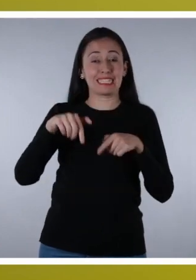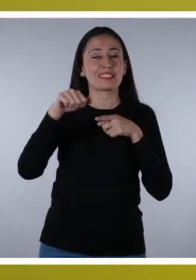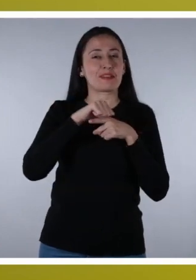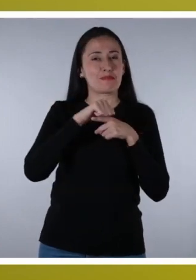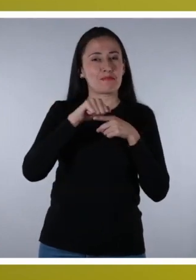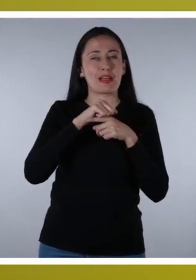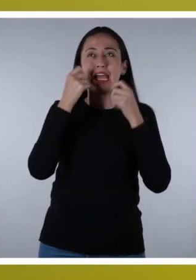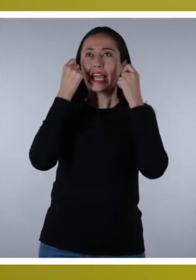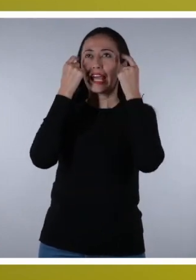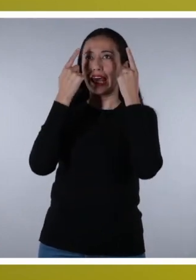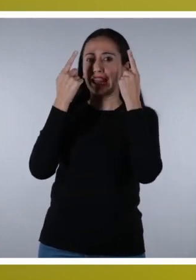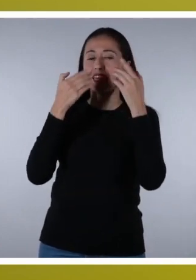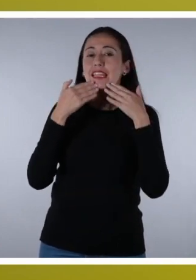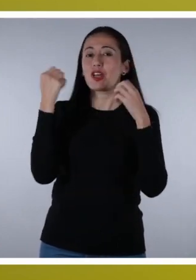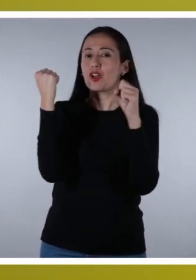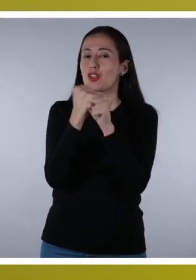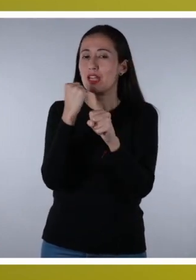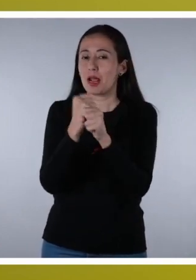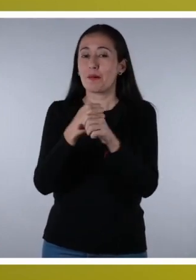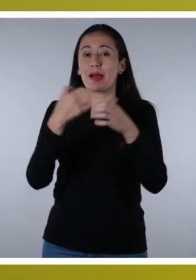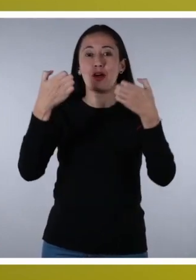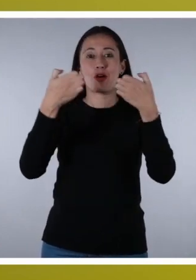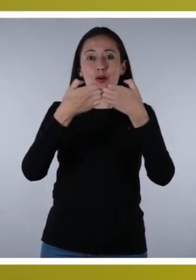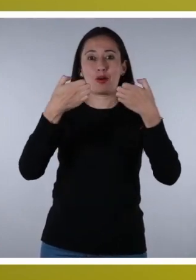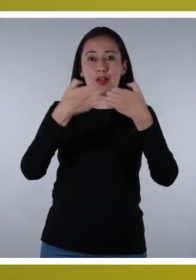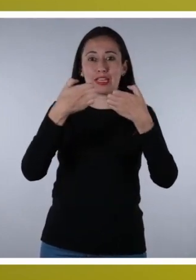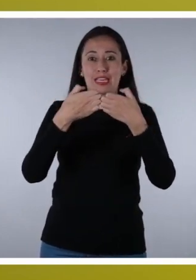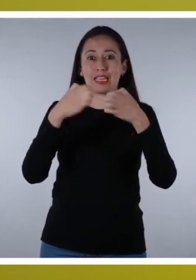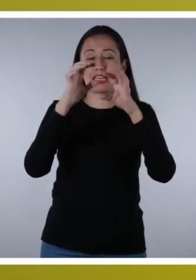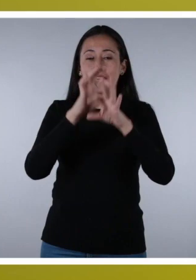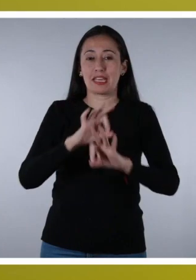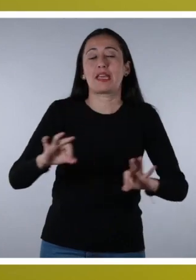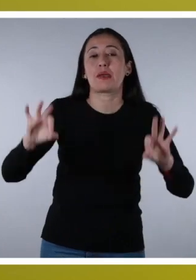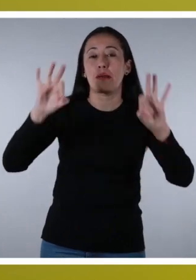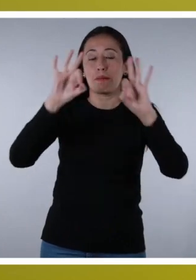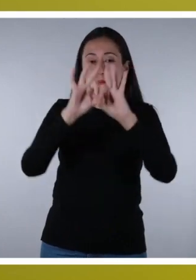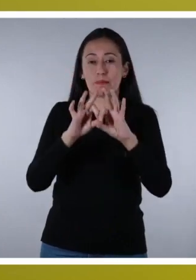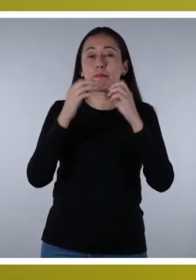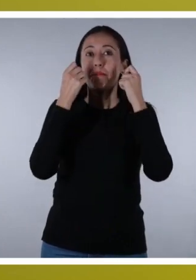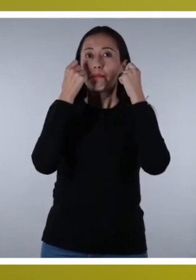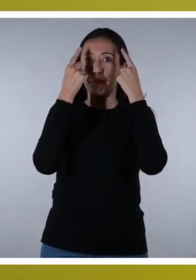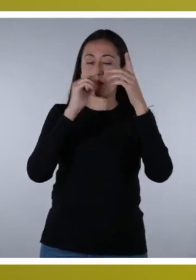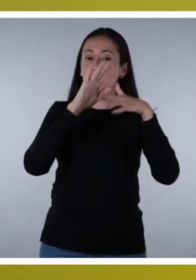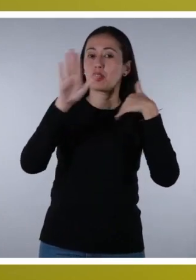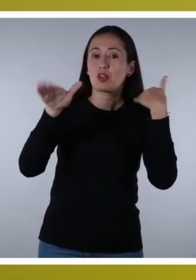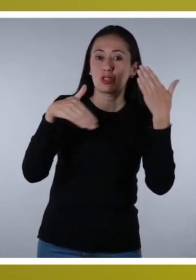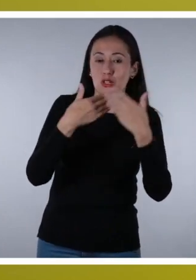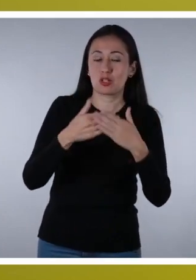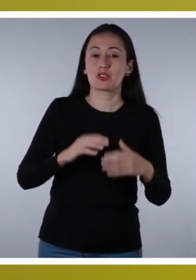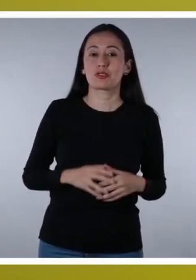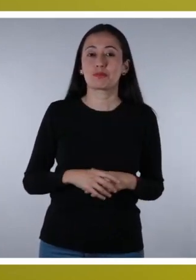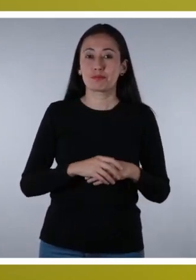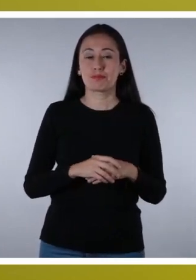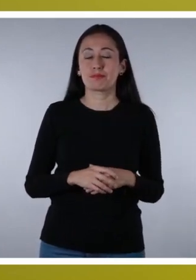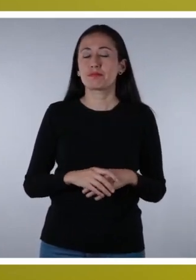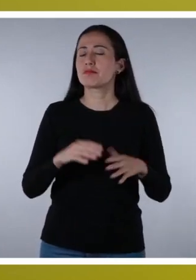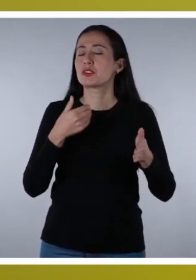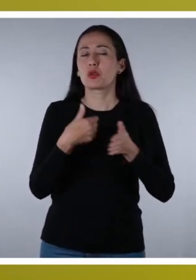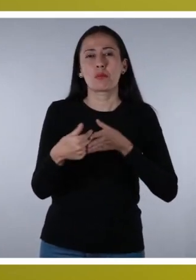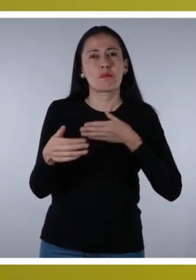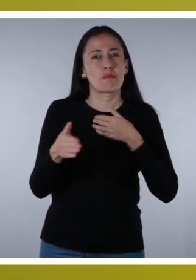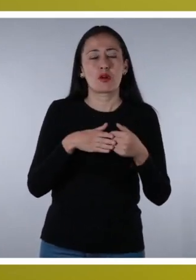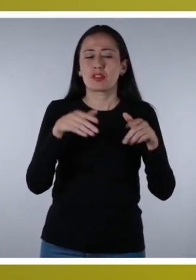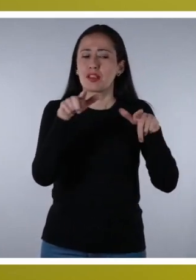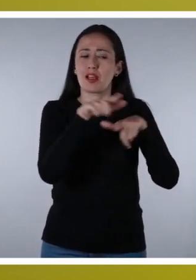comprender la importancia del trabajo en equipo y lo esencial de entenderse bien entre todos y todas, sin importar el